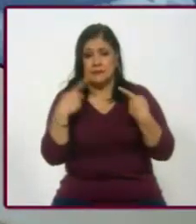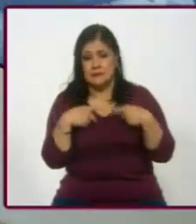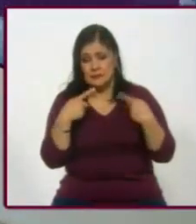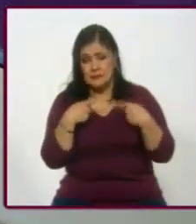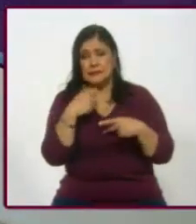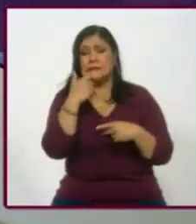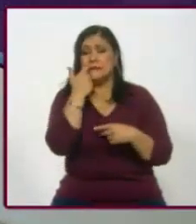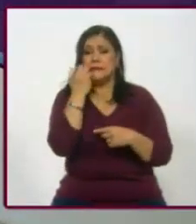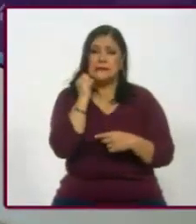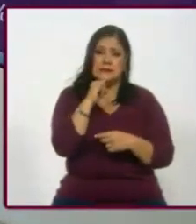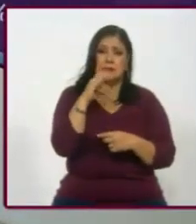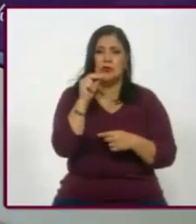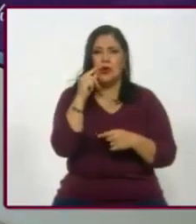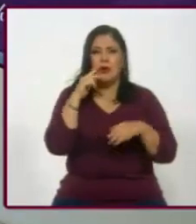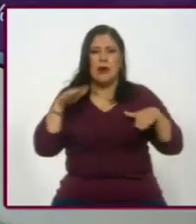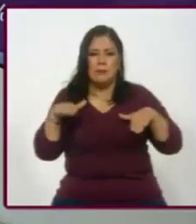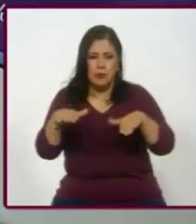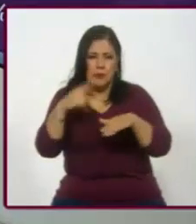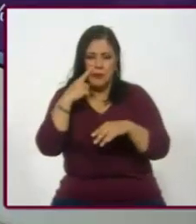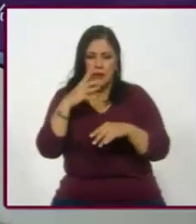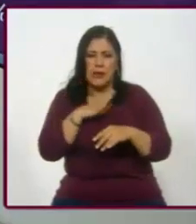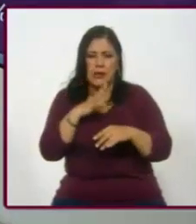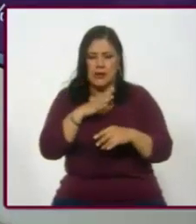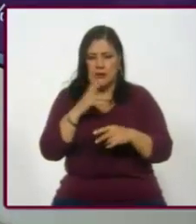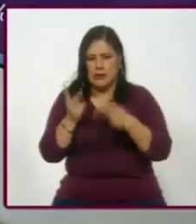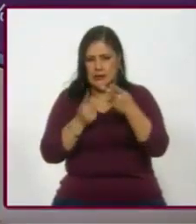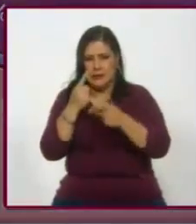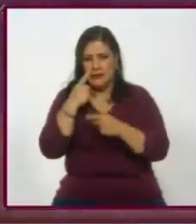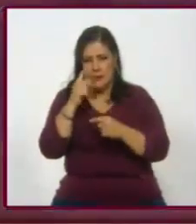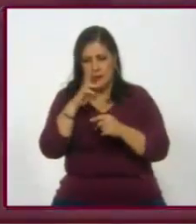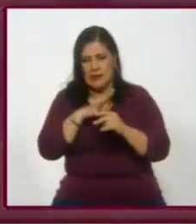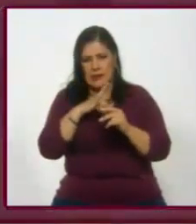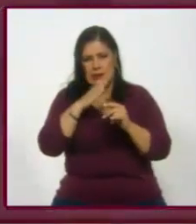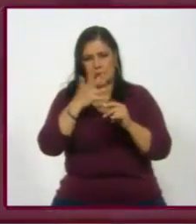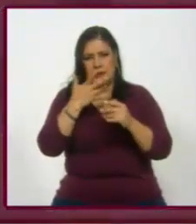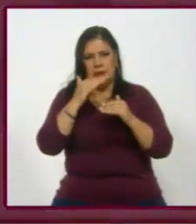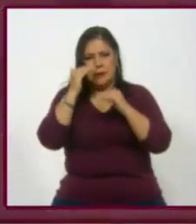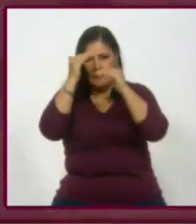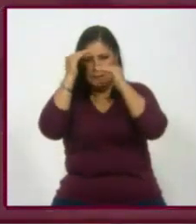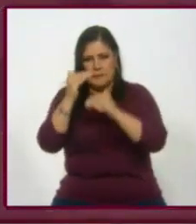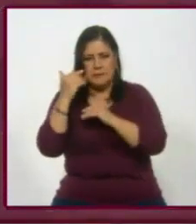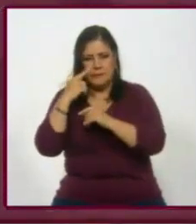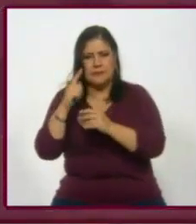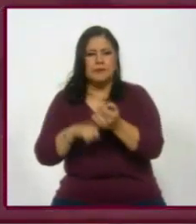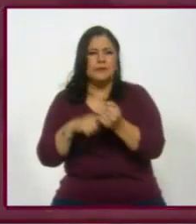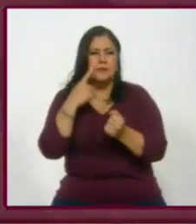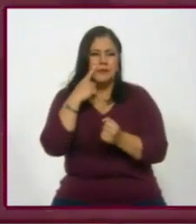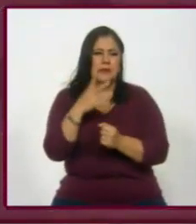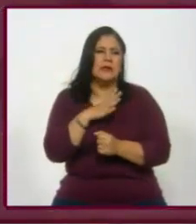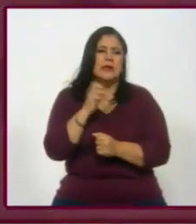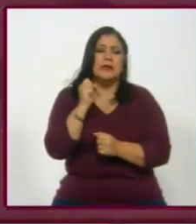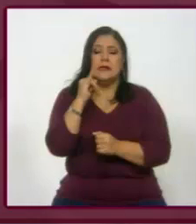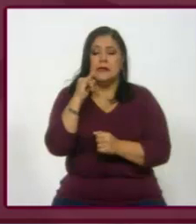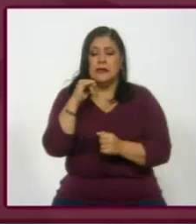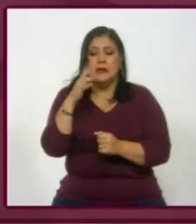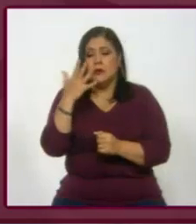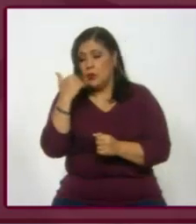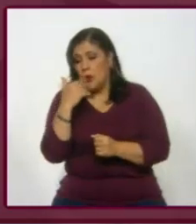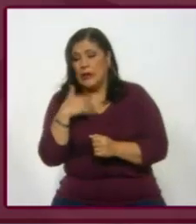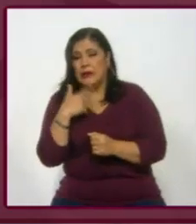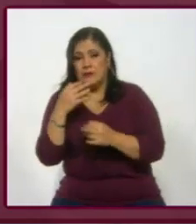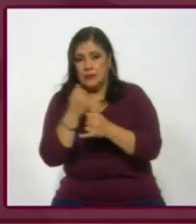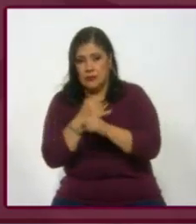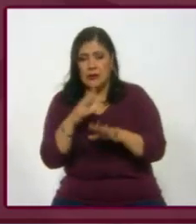el aeropuerto? Y esta también la tenemos en serie. Como verás, este sin información, no te doy otras opciones,